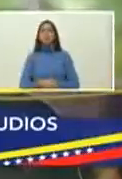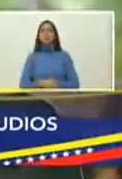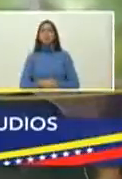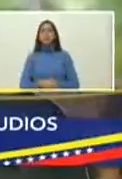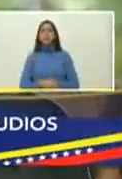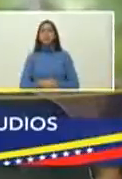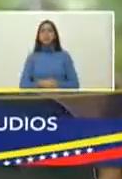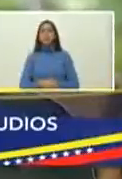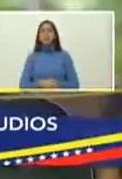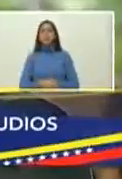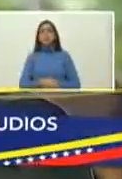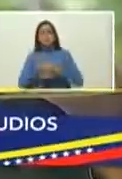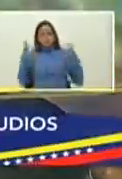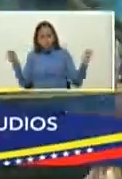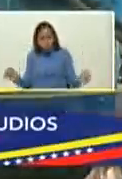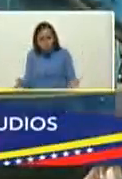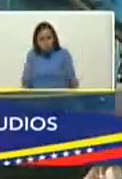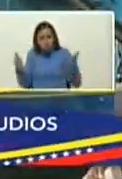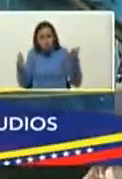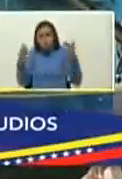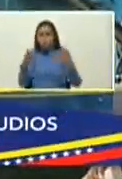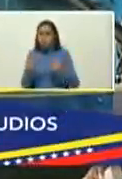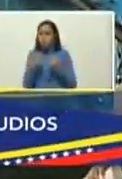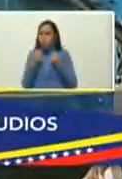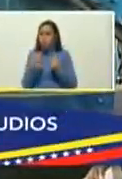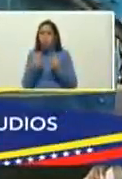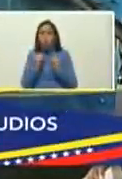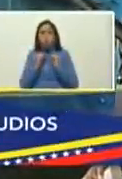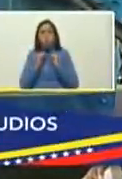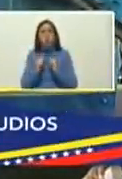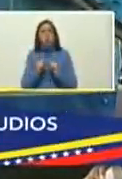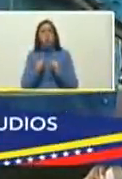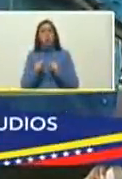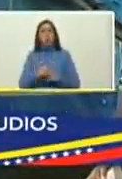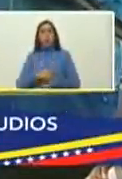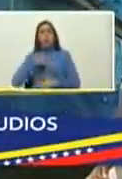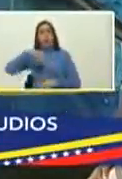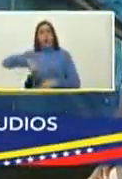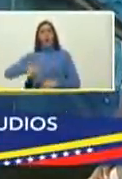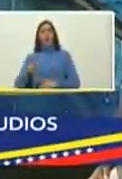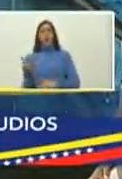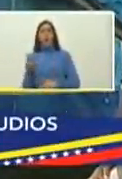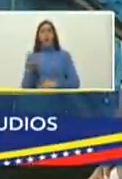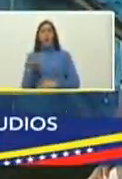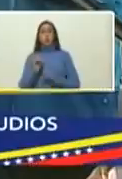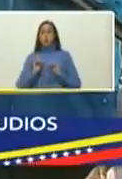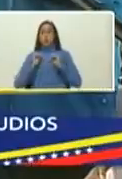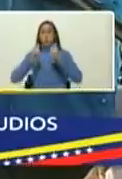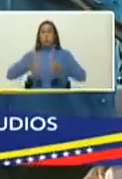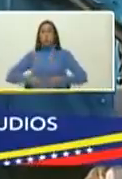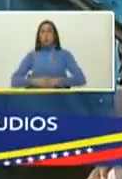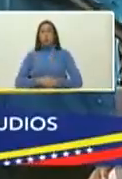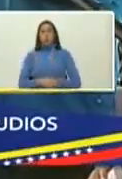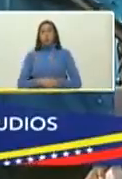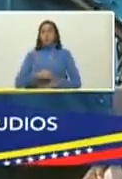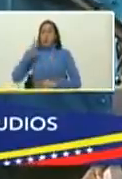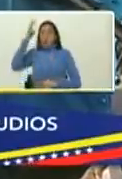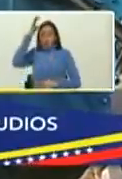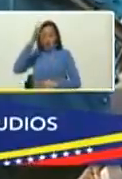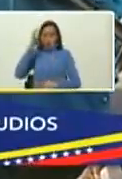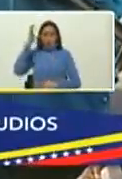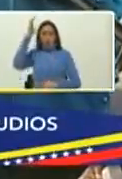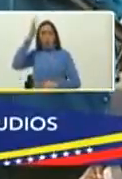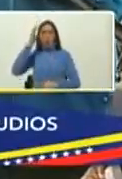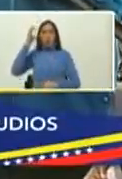que levanten con mucha fuerza desde nuestra patria el conocimiento